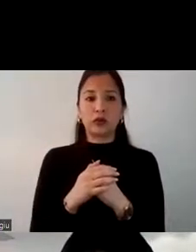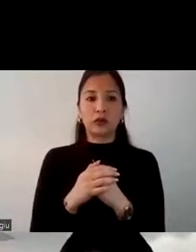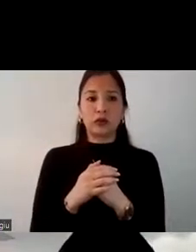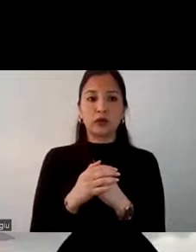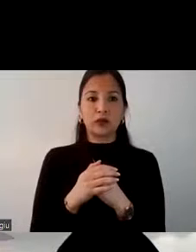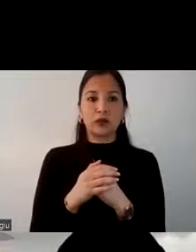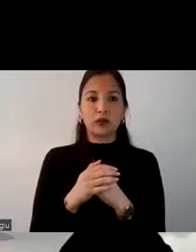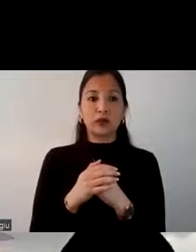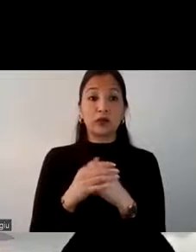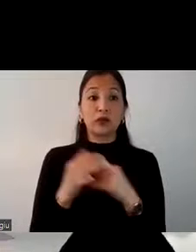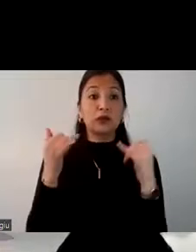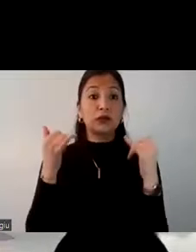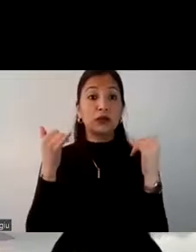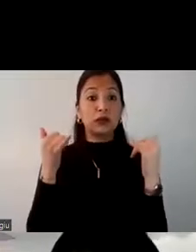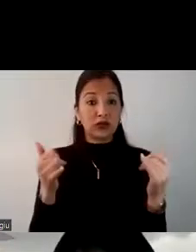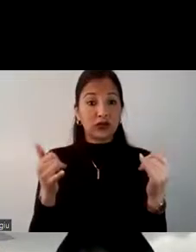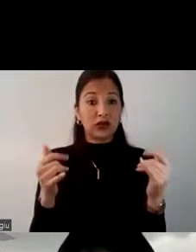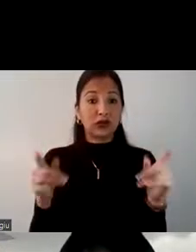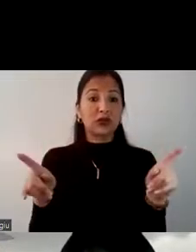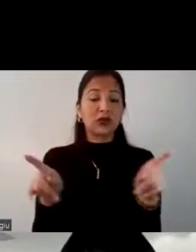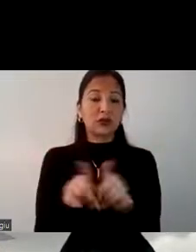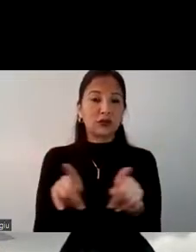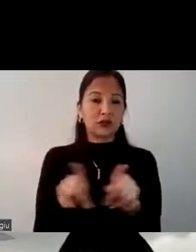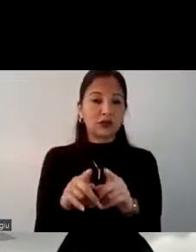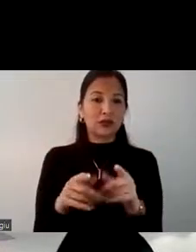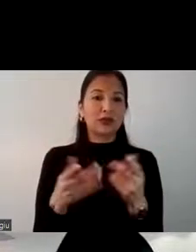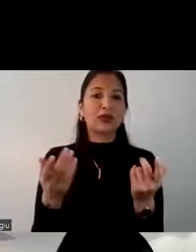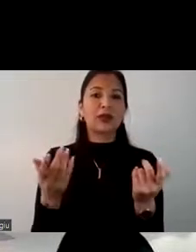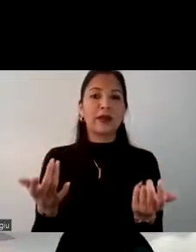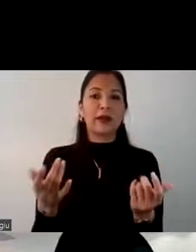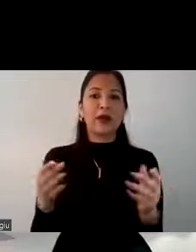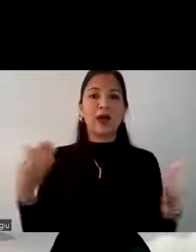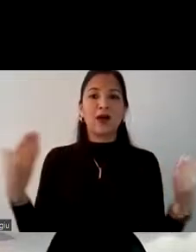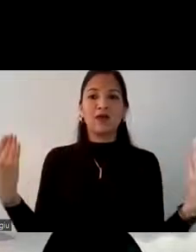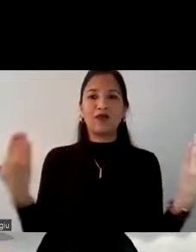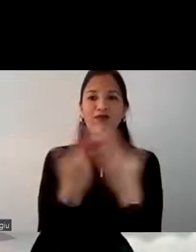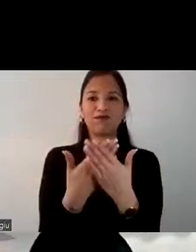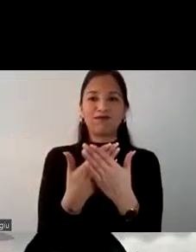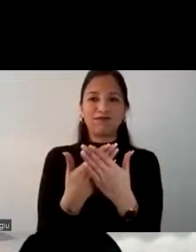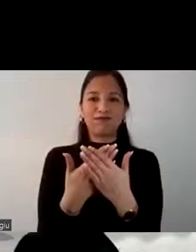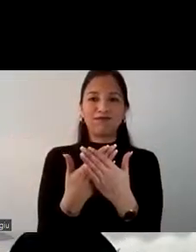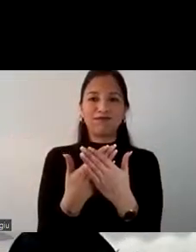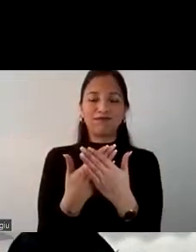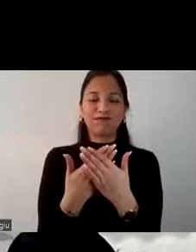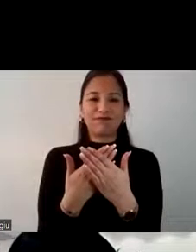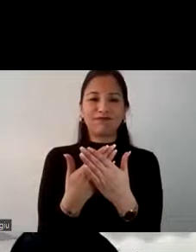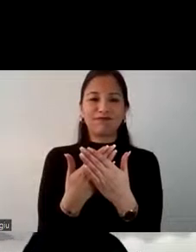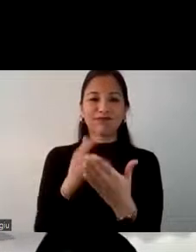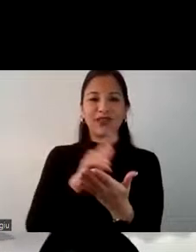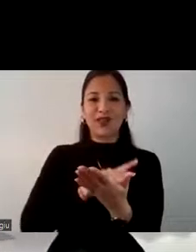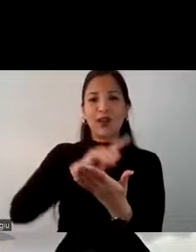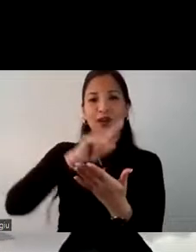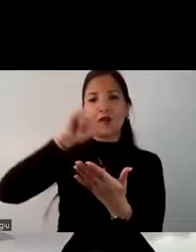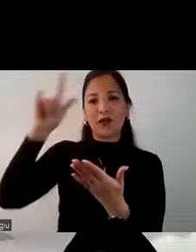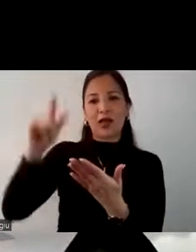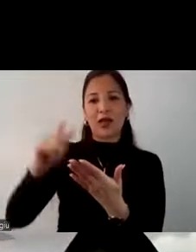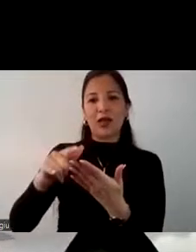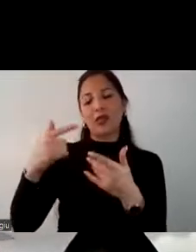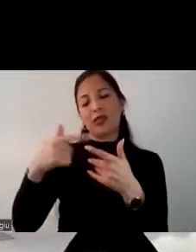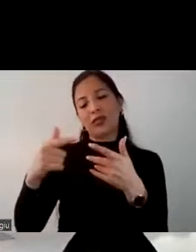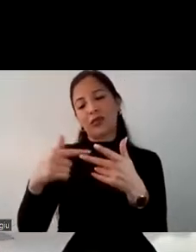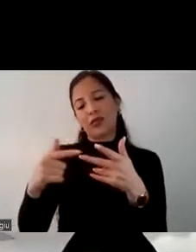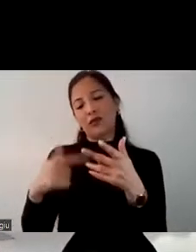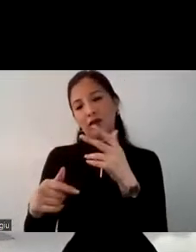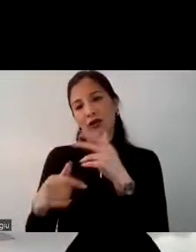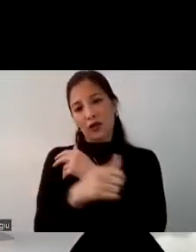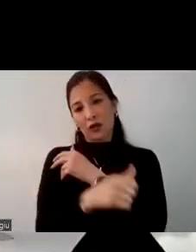Pero como siempre, también tenemos lo que son las barreras de viajes internacionales post-pandemia. Ahora vamos a verlo